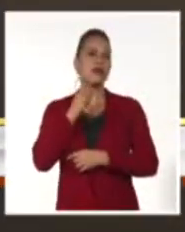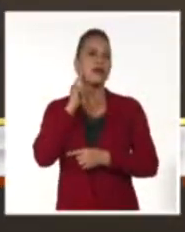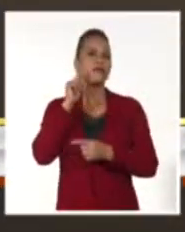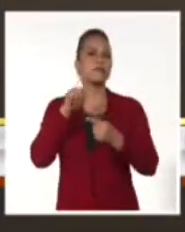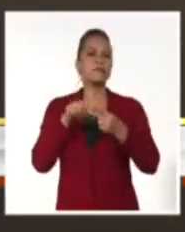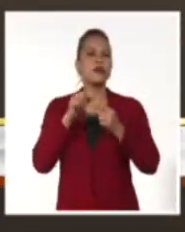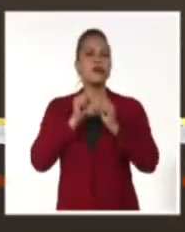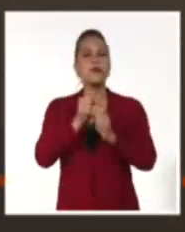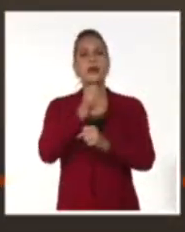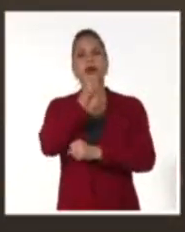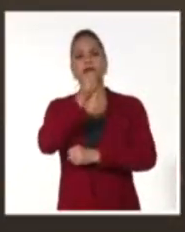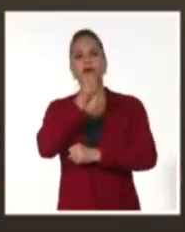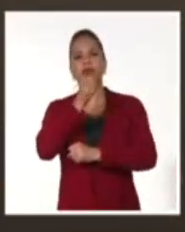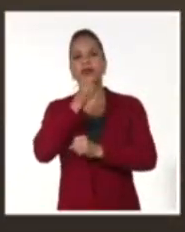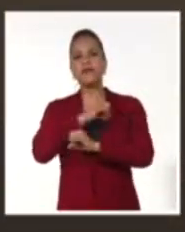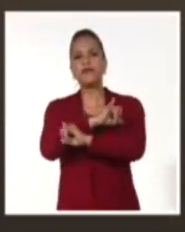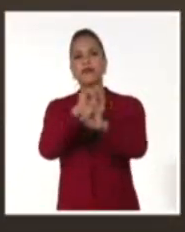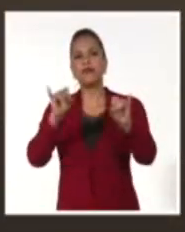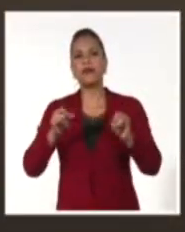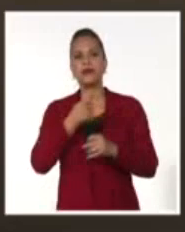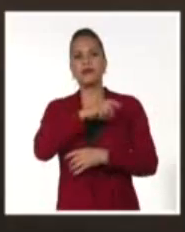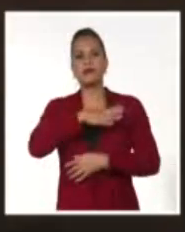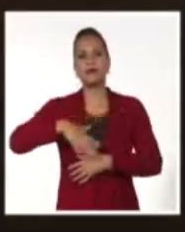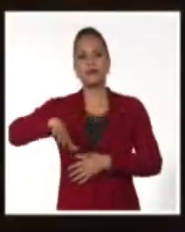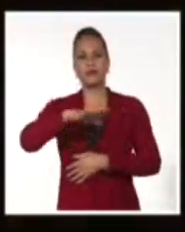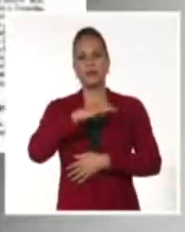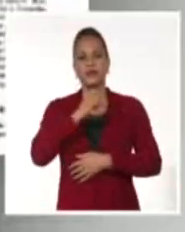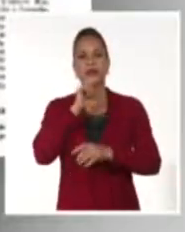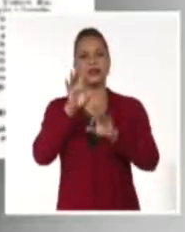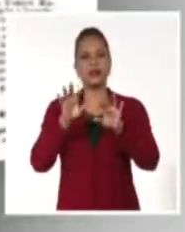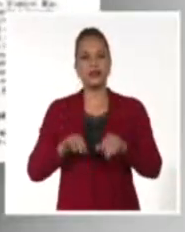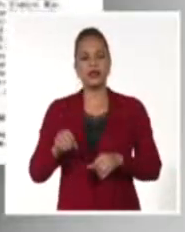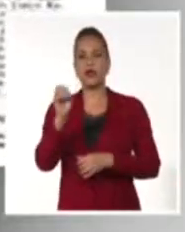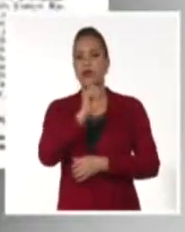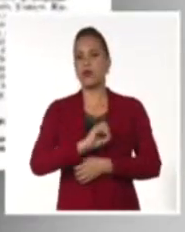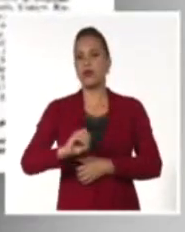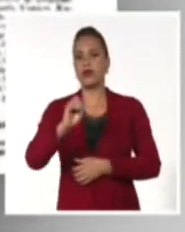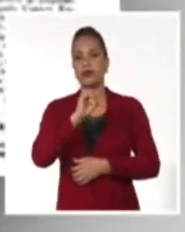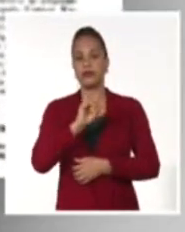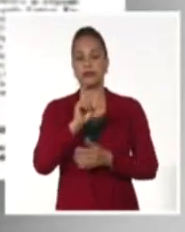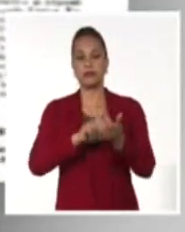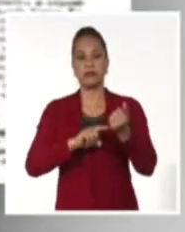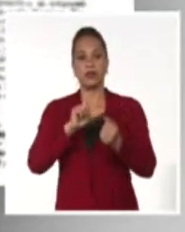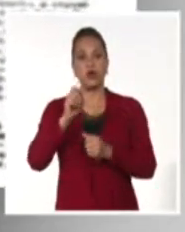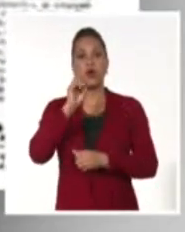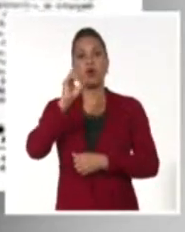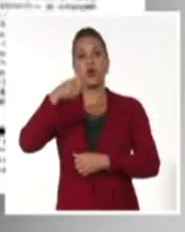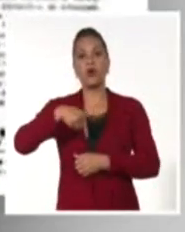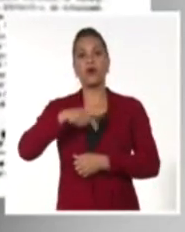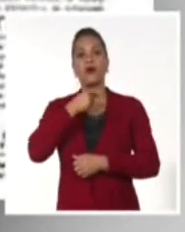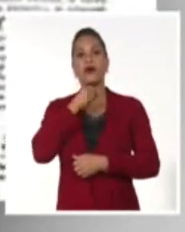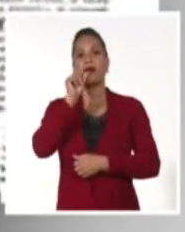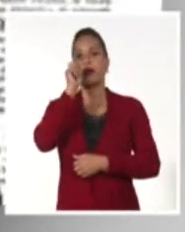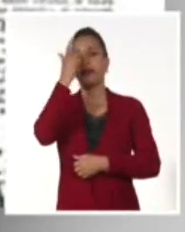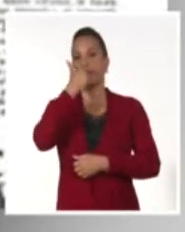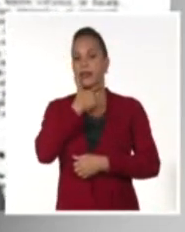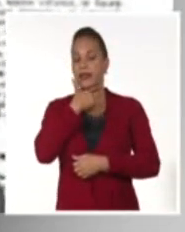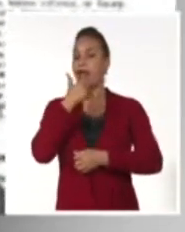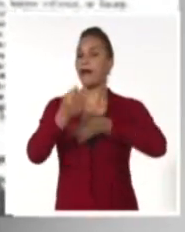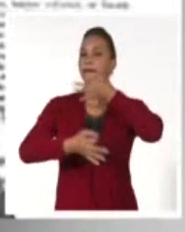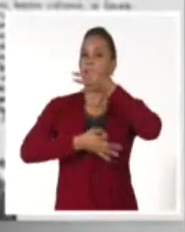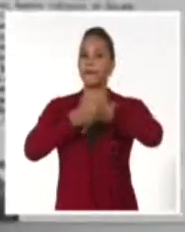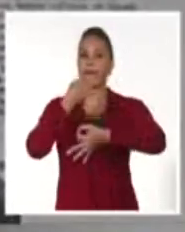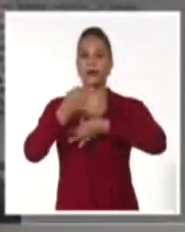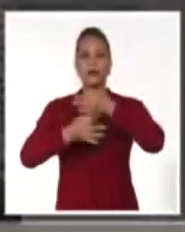nacional e internacional. En tanto, el secretario de Organización del Comité Central, Roberto Morales Ojeda, agasajó a aquellos que hacen